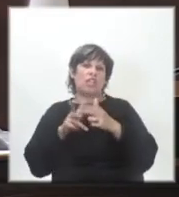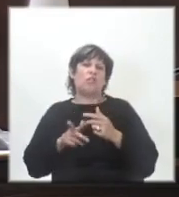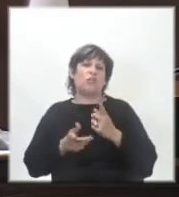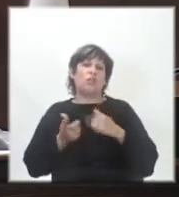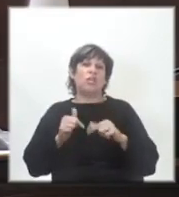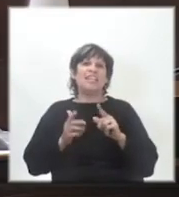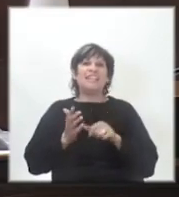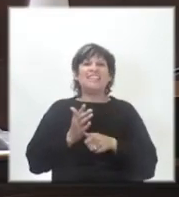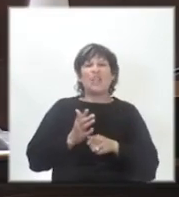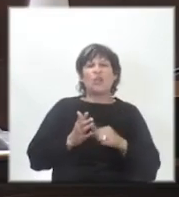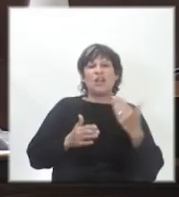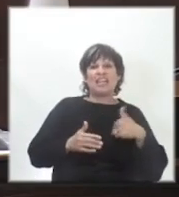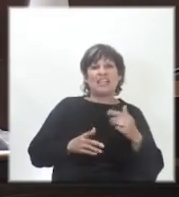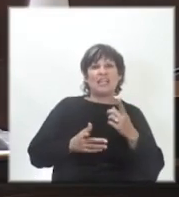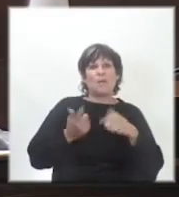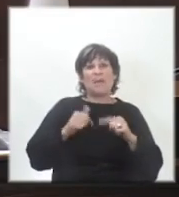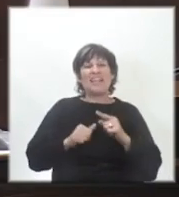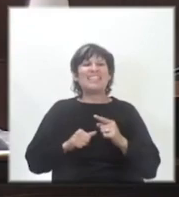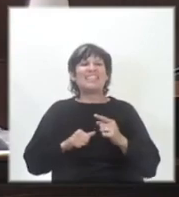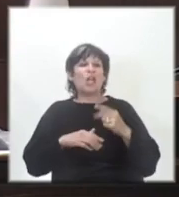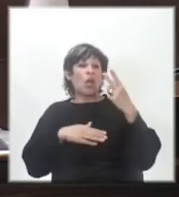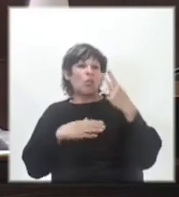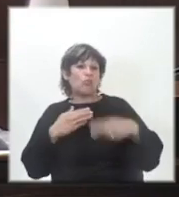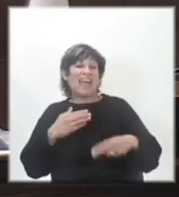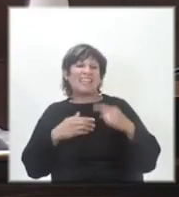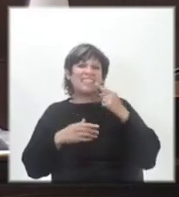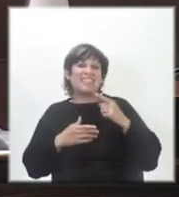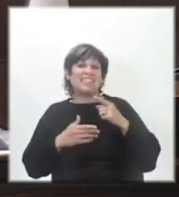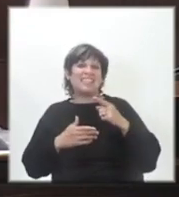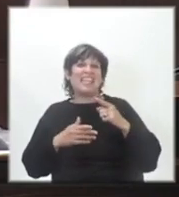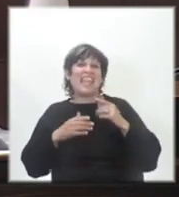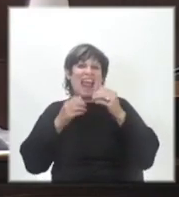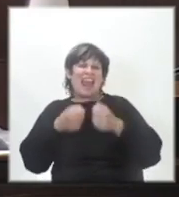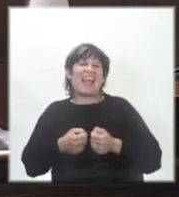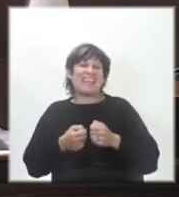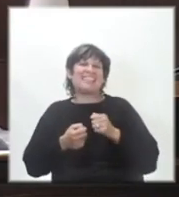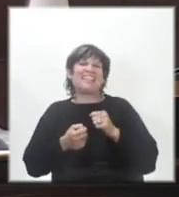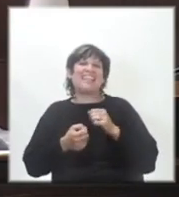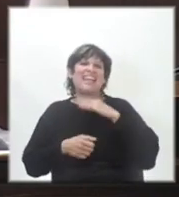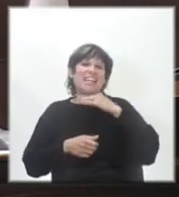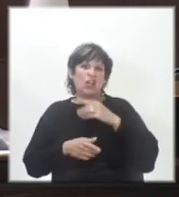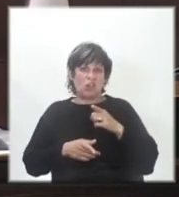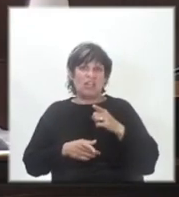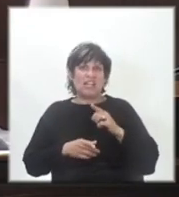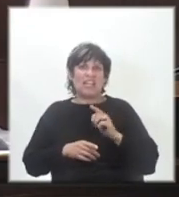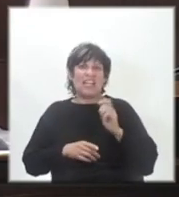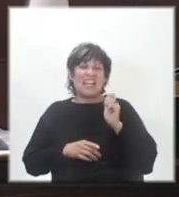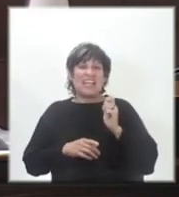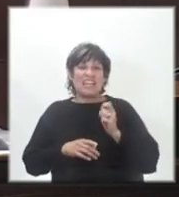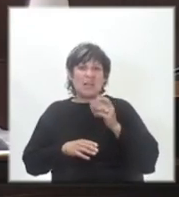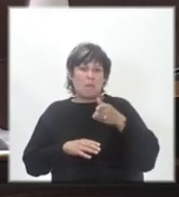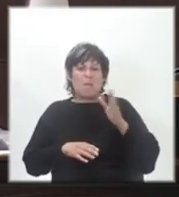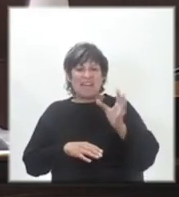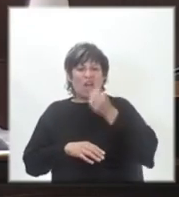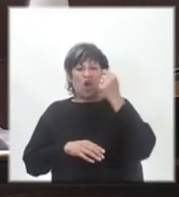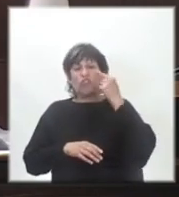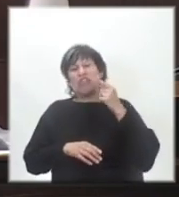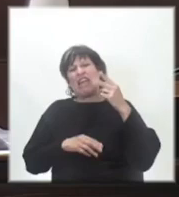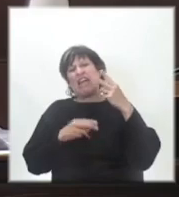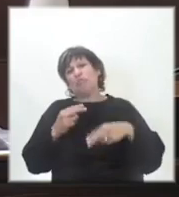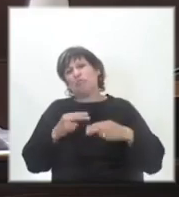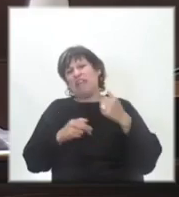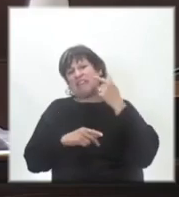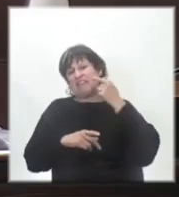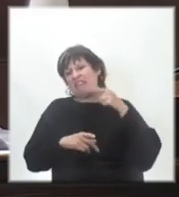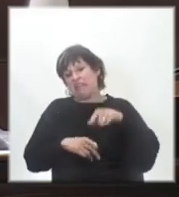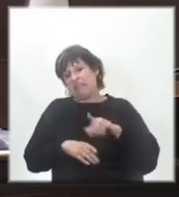Parece que tomó un taxi en el Concar. ¿Alguien alguna vez fue al Concar? Para encontrar un taxi ahí es como una aguja en un